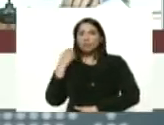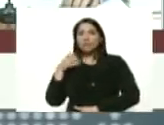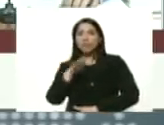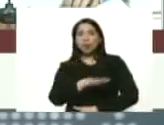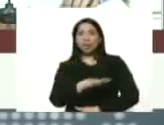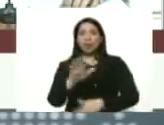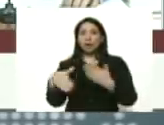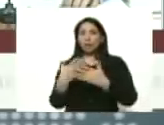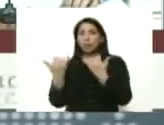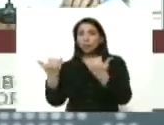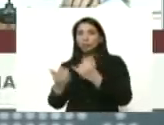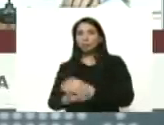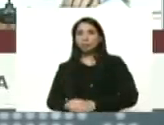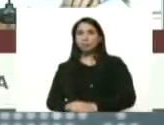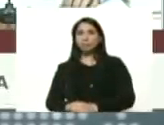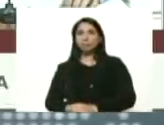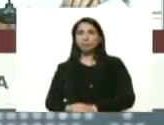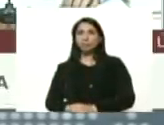a esta hora